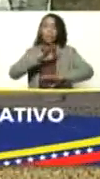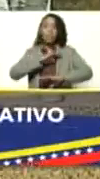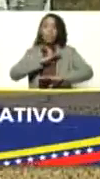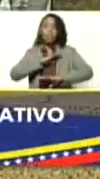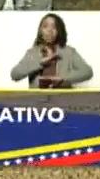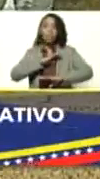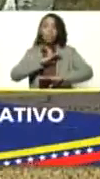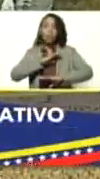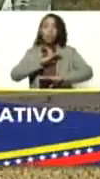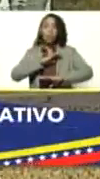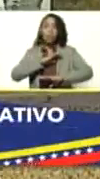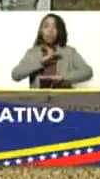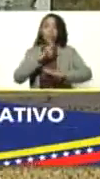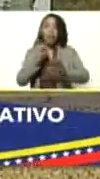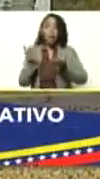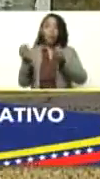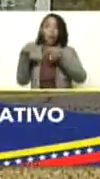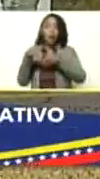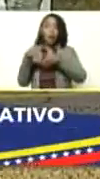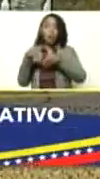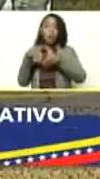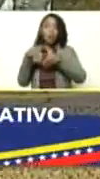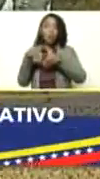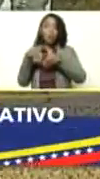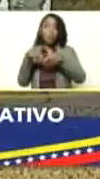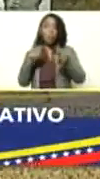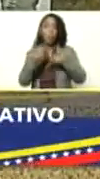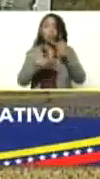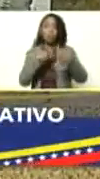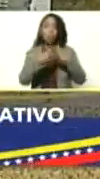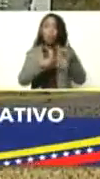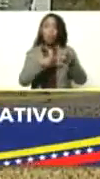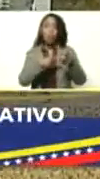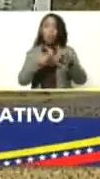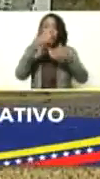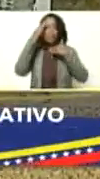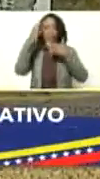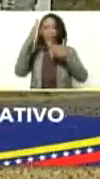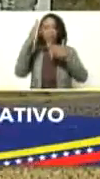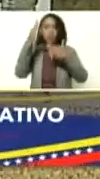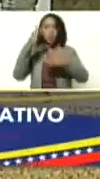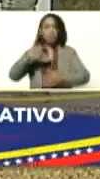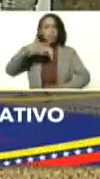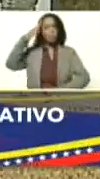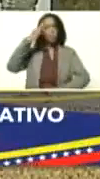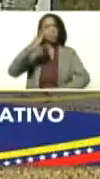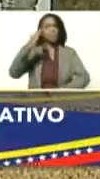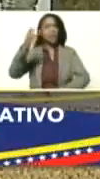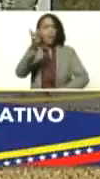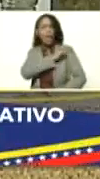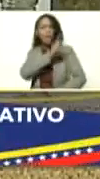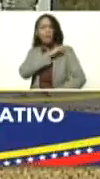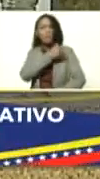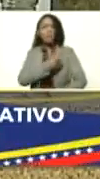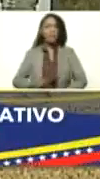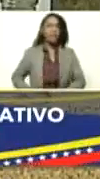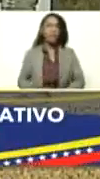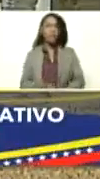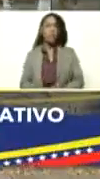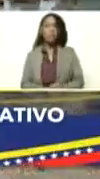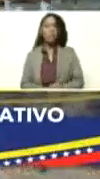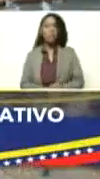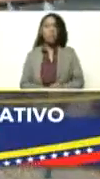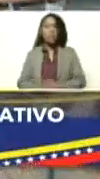y en conveniencias agroproductivas. Saludos, mi comandante en jefe, presidente, saludos,